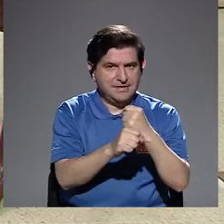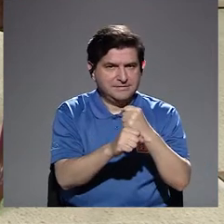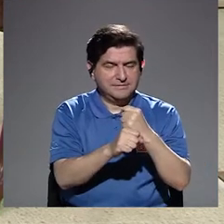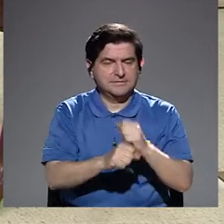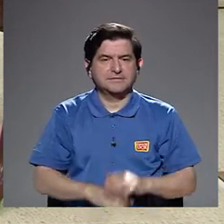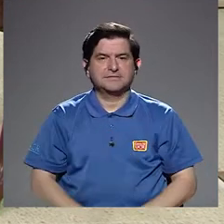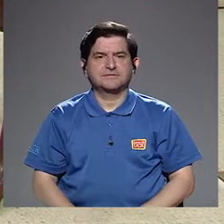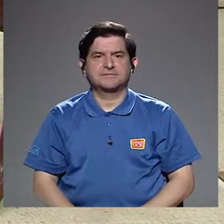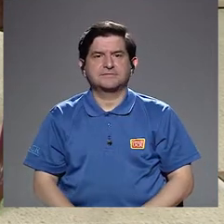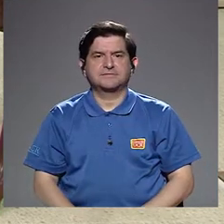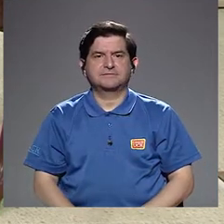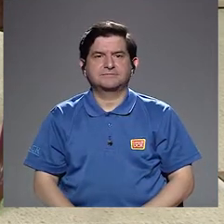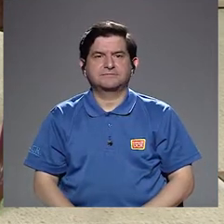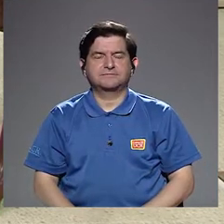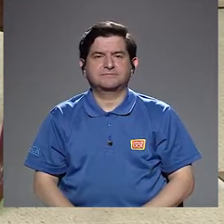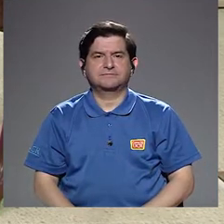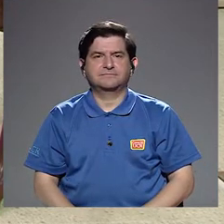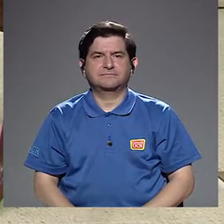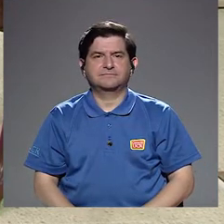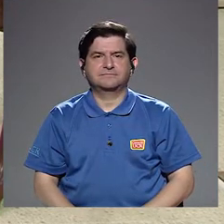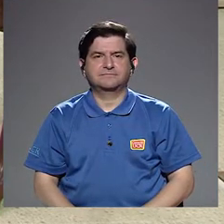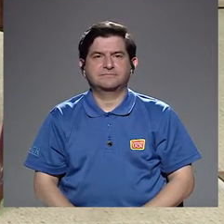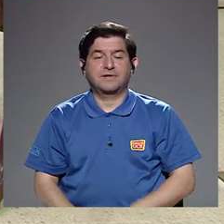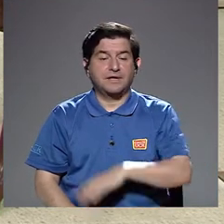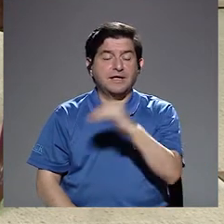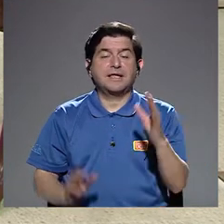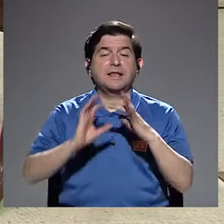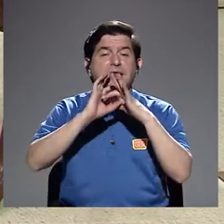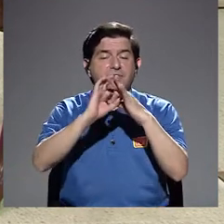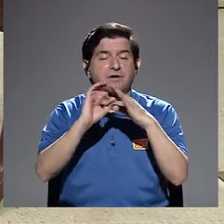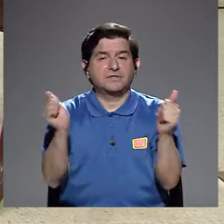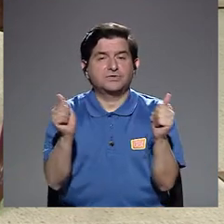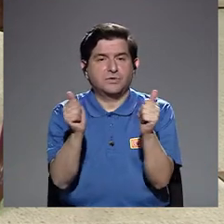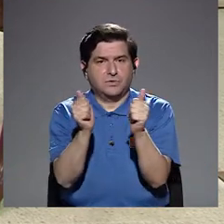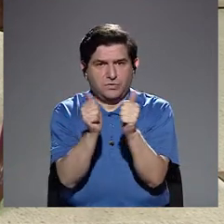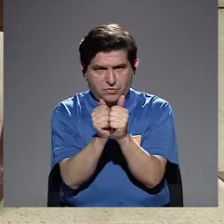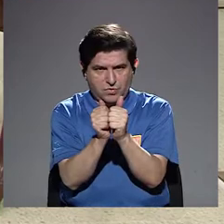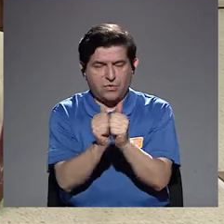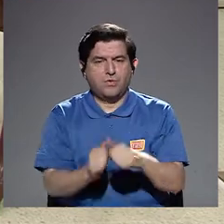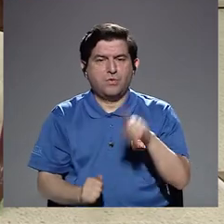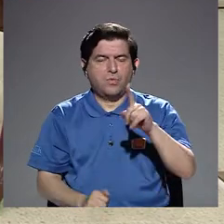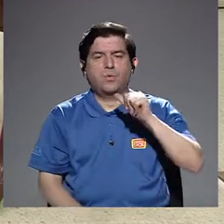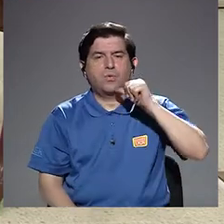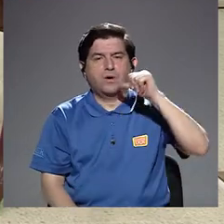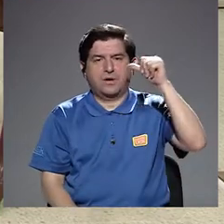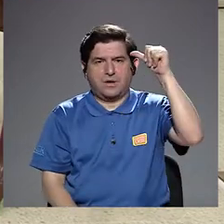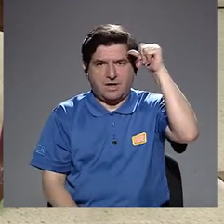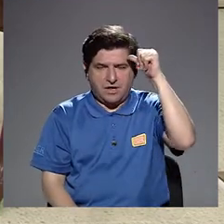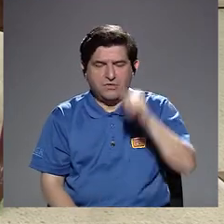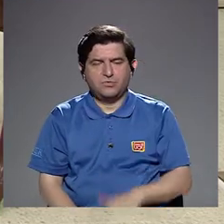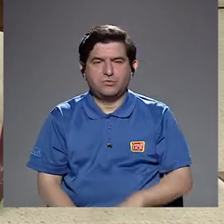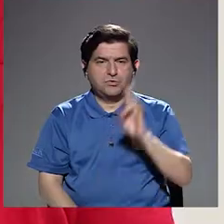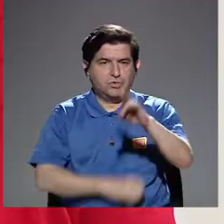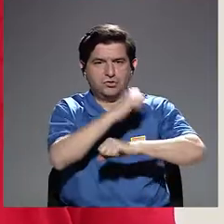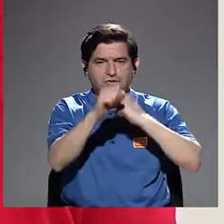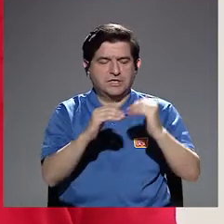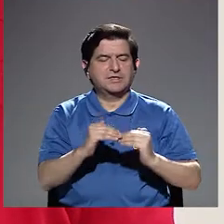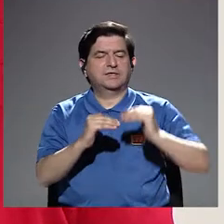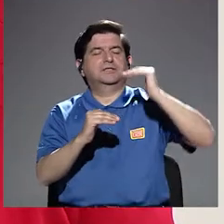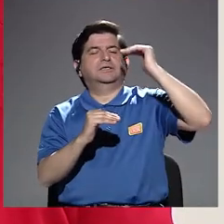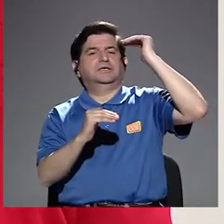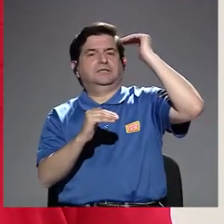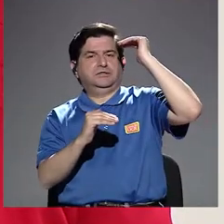y se relaciona con un adulto de 7 años